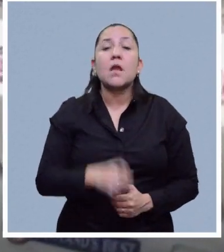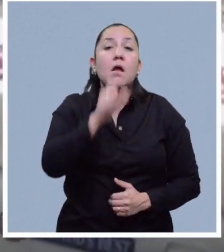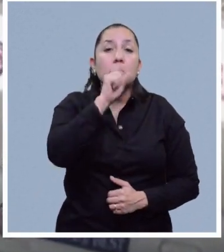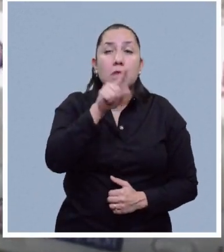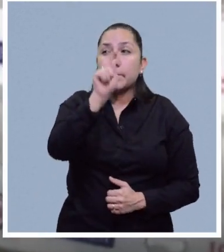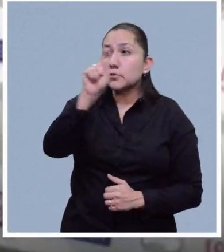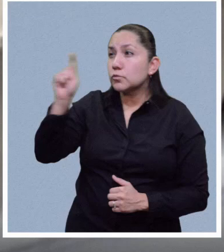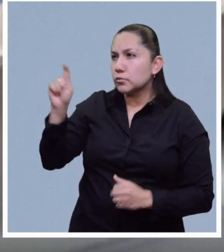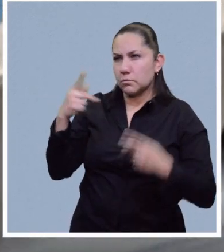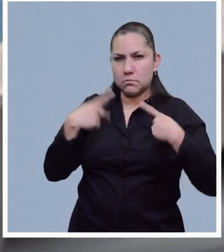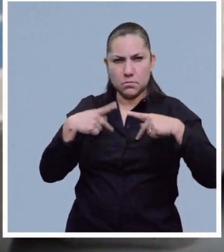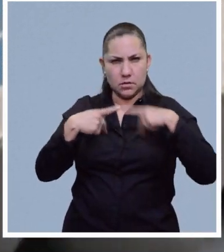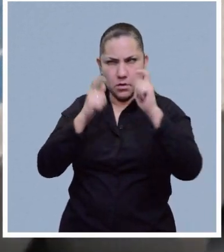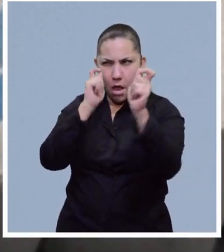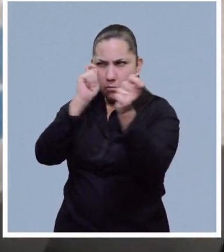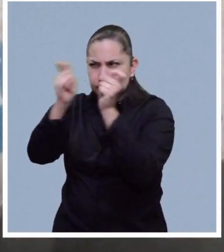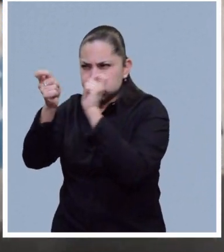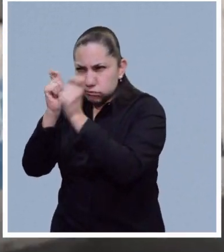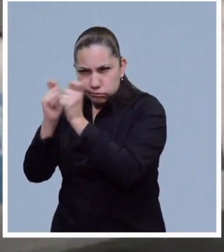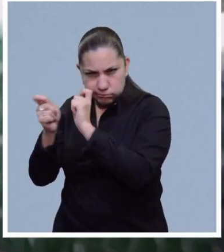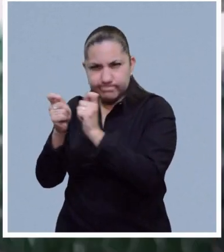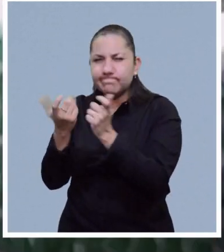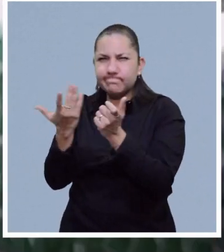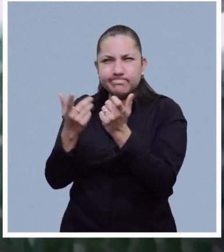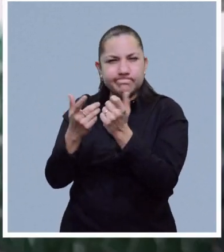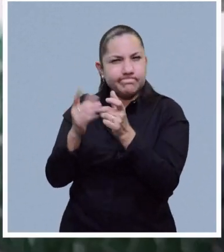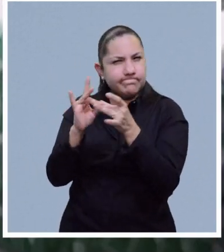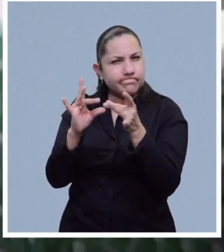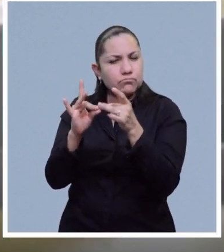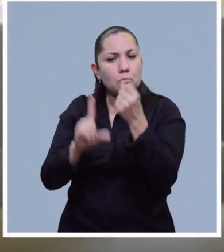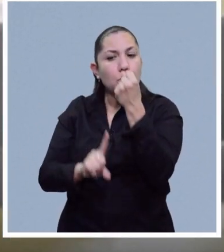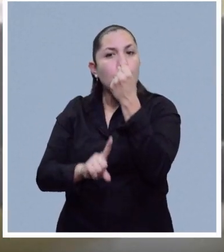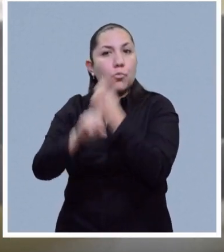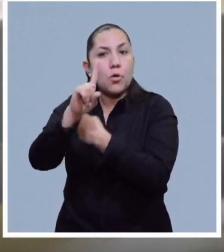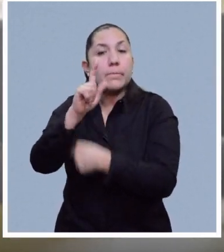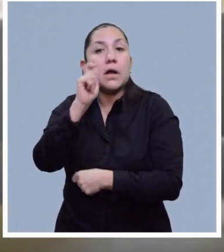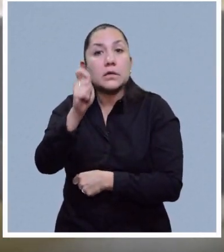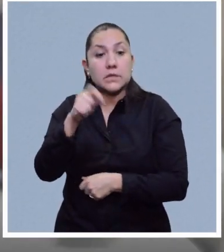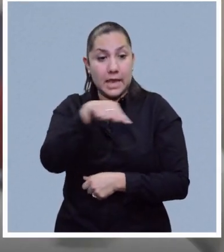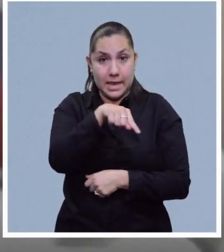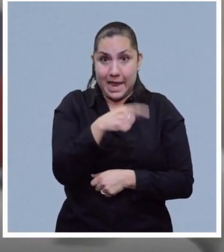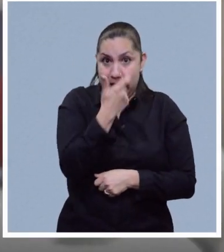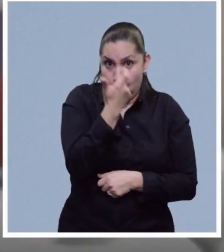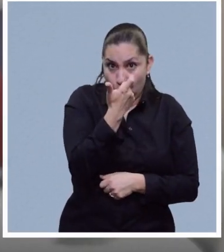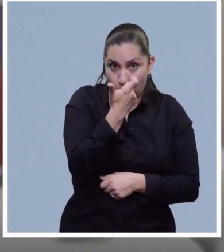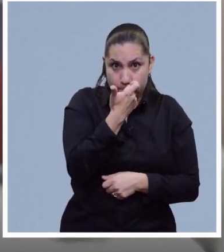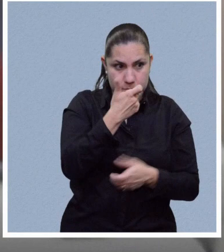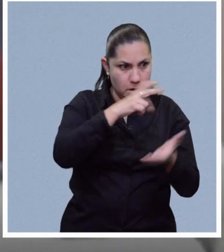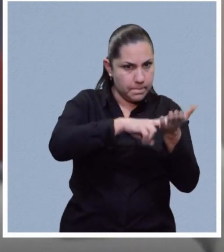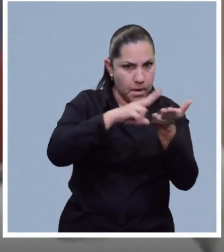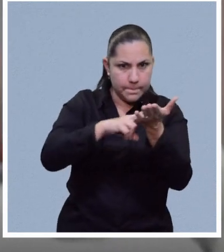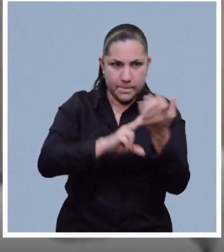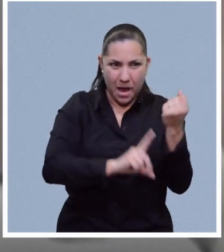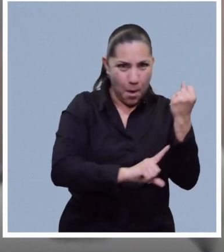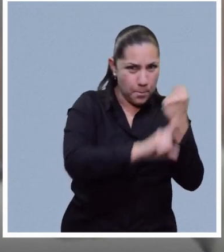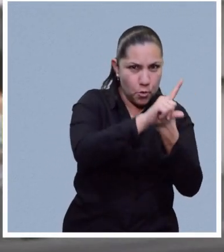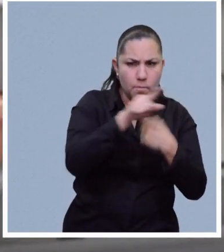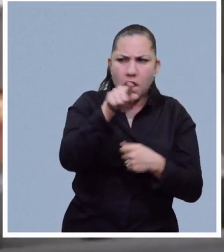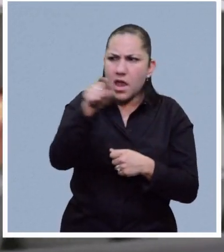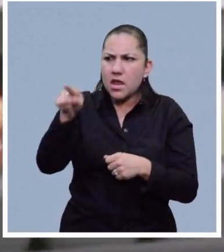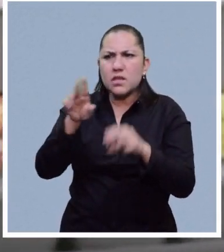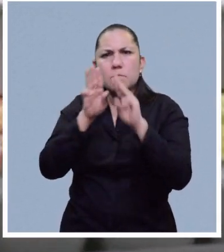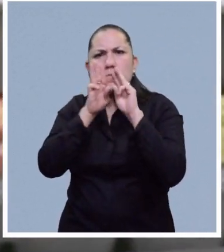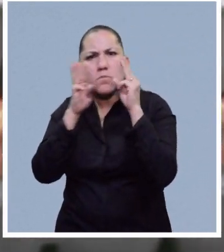preocupante para los especialistas es la injerencia que el crimen organizado puede tener ante una crisis económica. Por ejemplo,